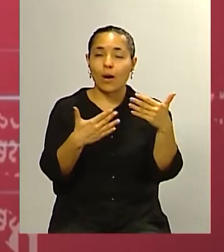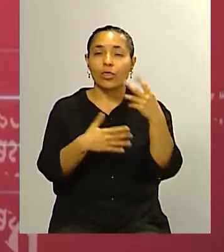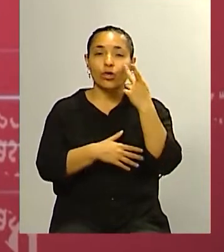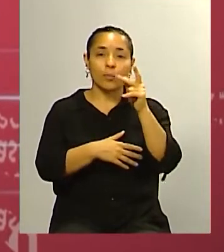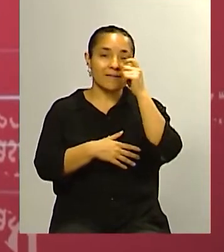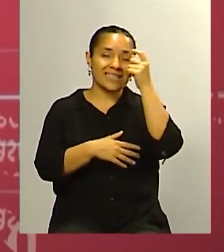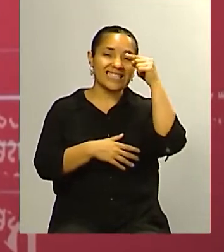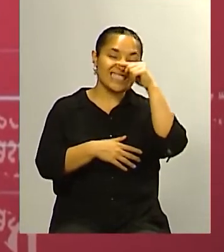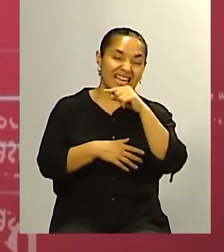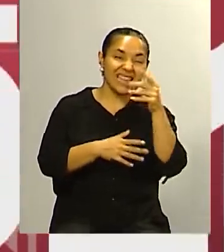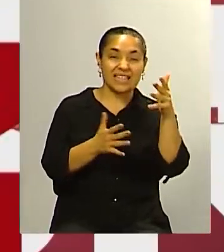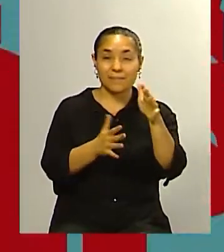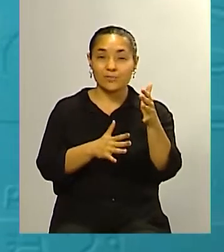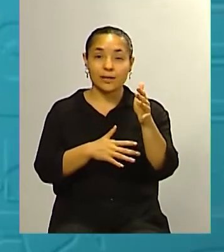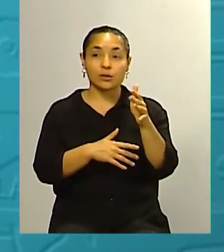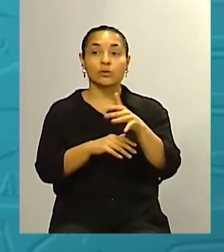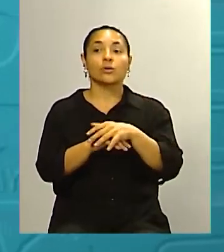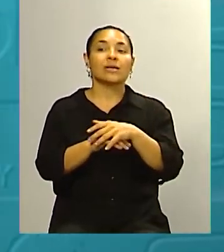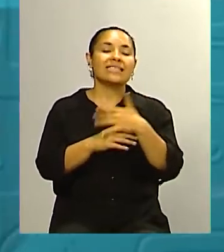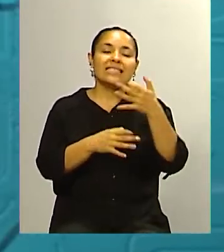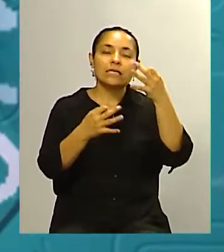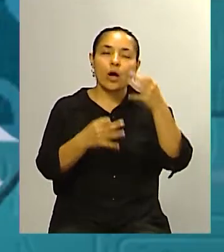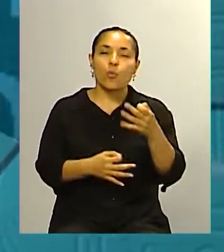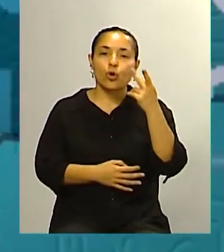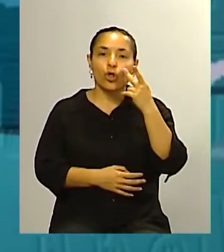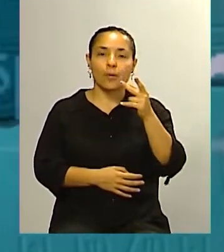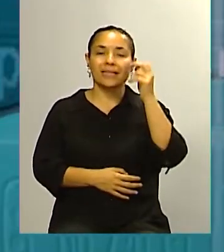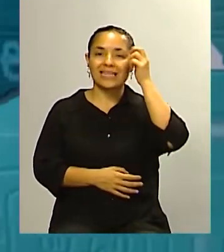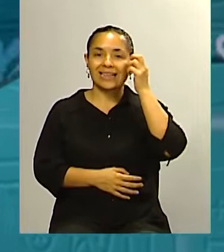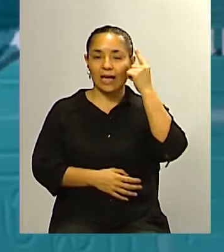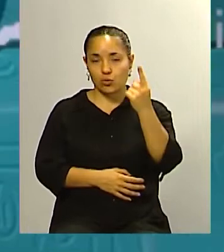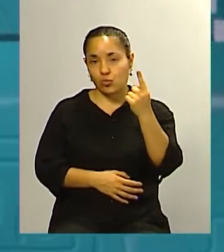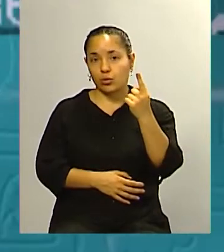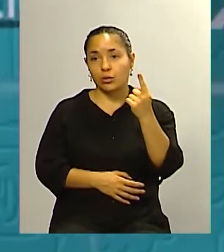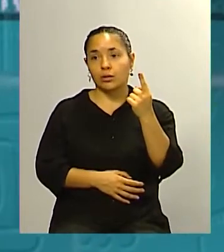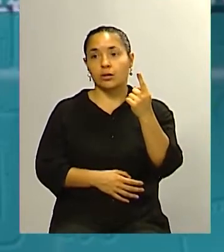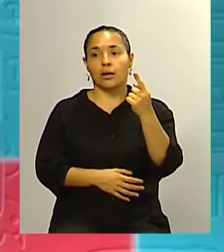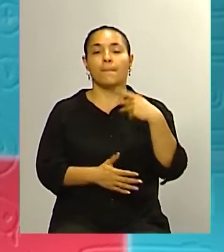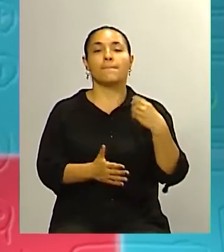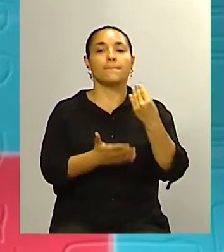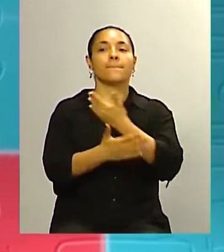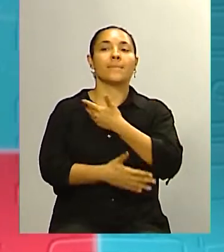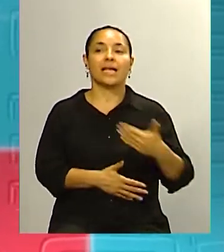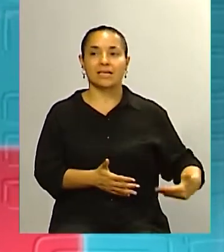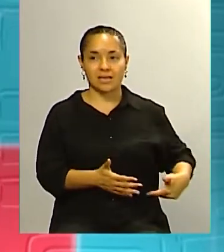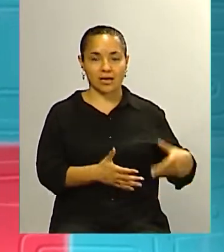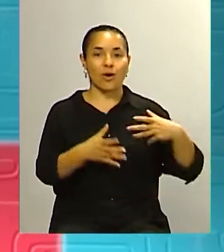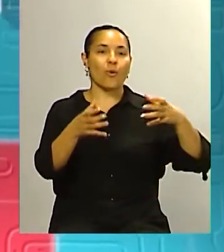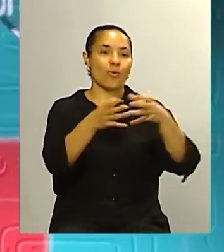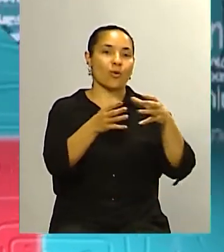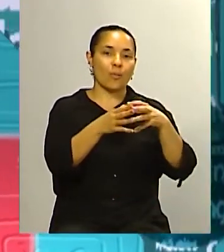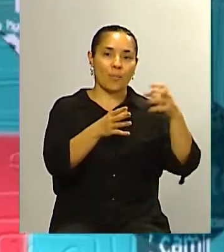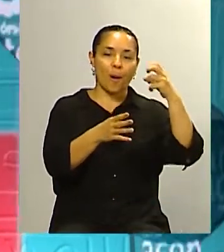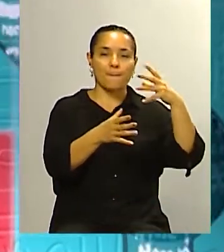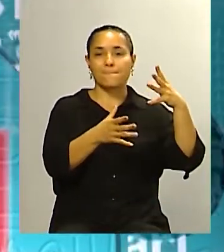2027 y te diría es casi seguro que en el 2031 puedan poner un presidente de su propio partido Ah, bien